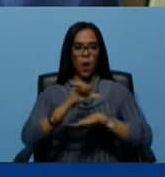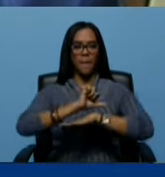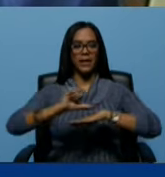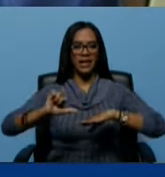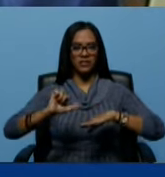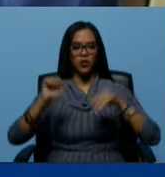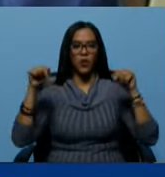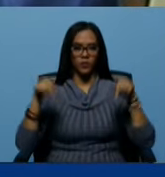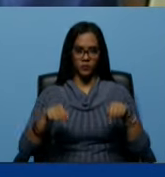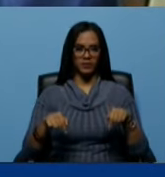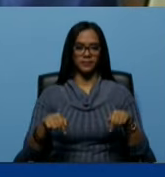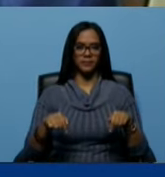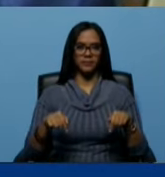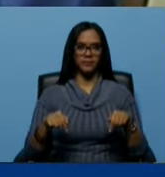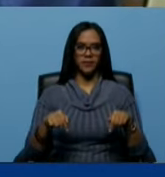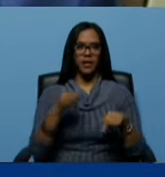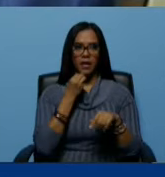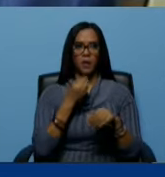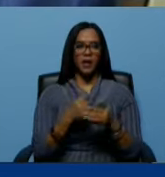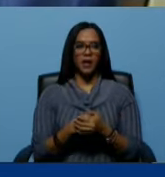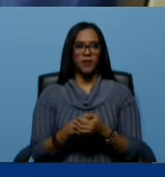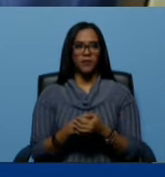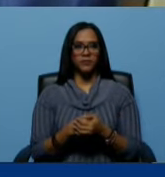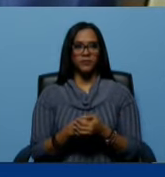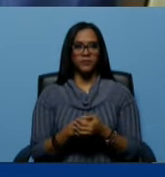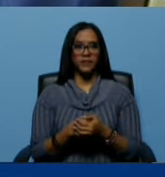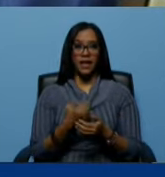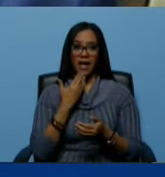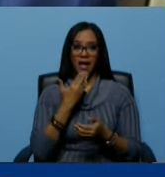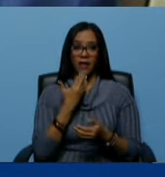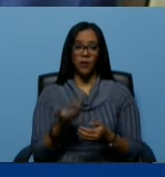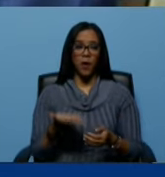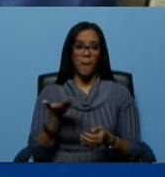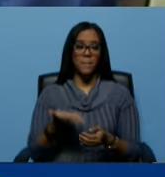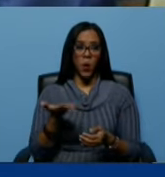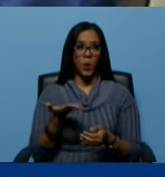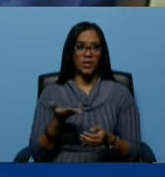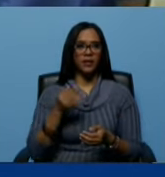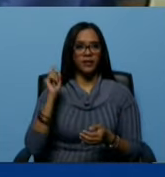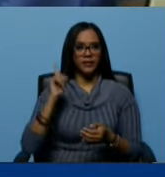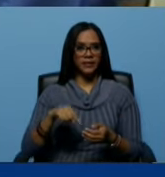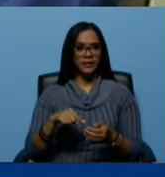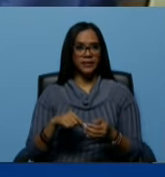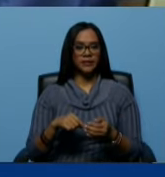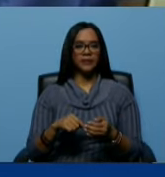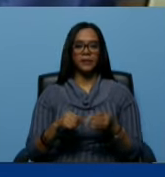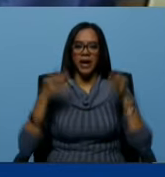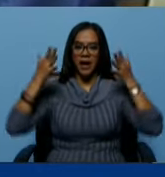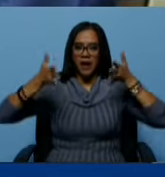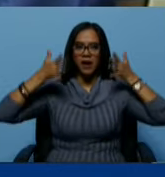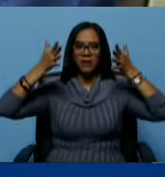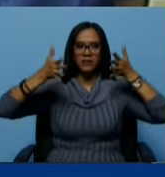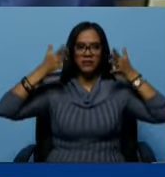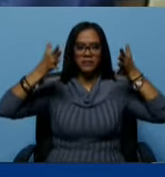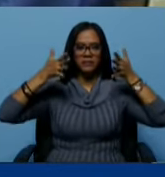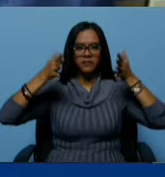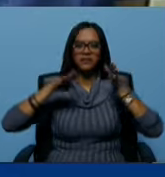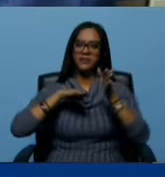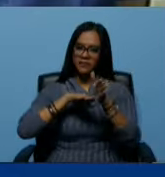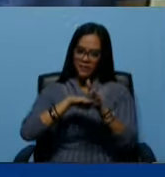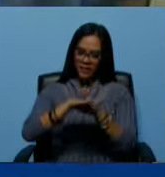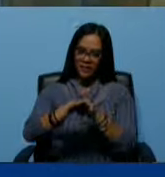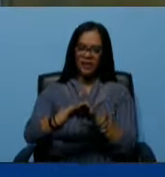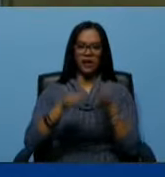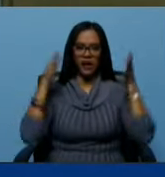en estos momentos, que, bueno, es algo importante también para la formación, la continuidad de la